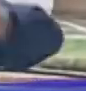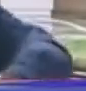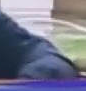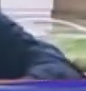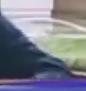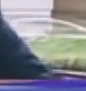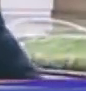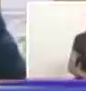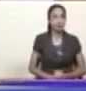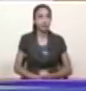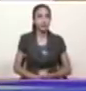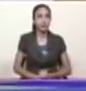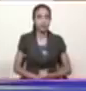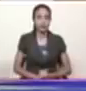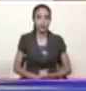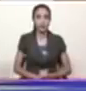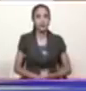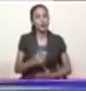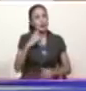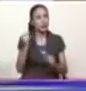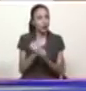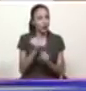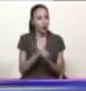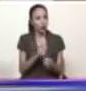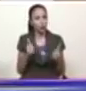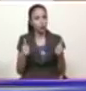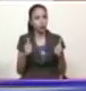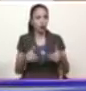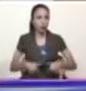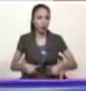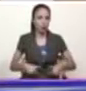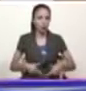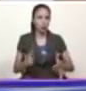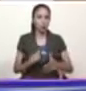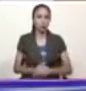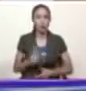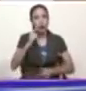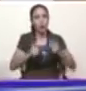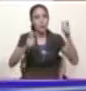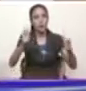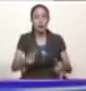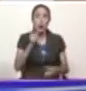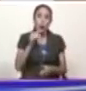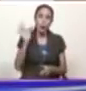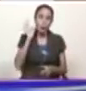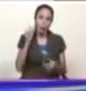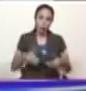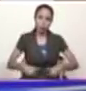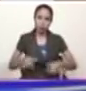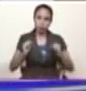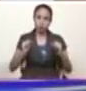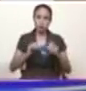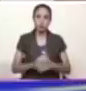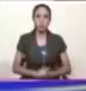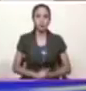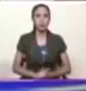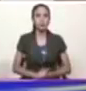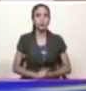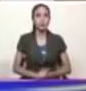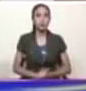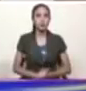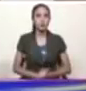que viva el trabajo productivo que vivan los campesinos las campesinas que vivan los productores del campo